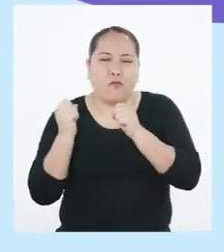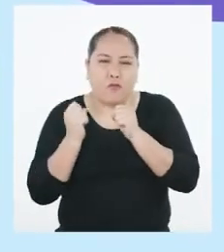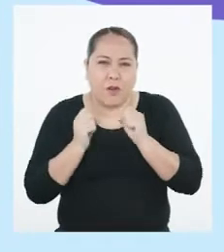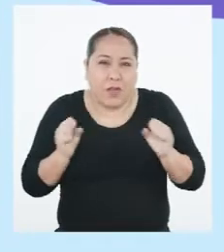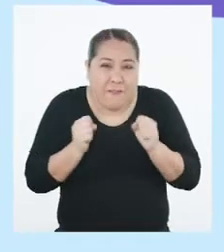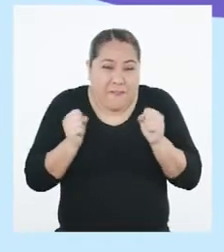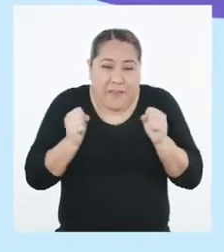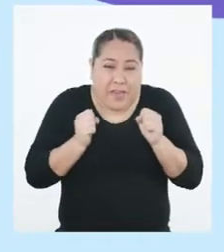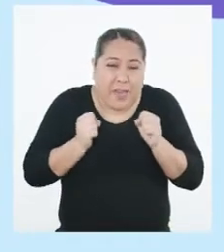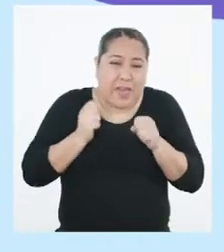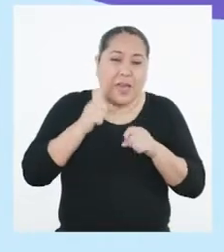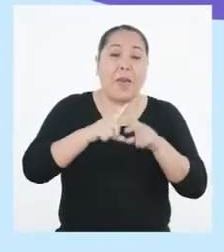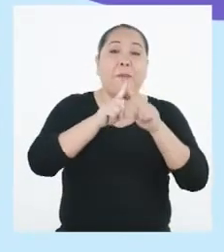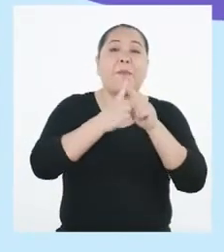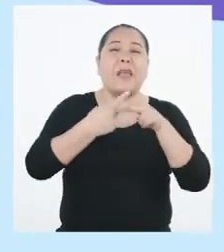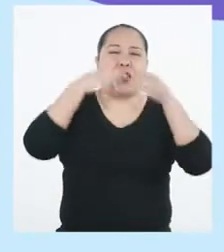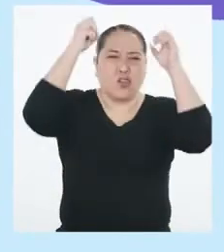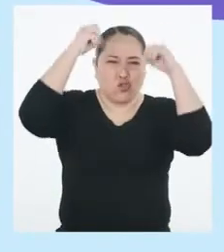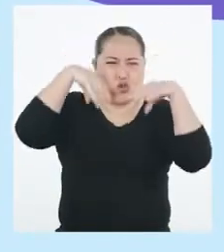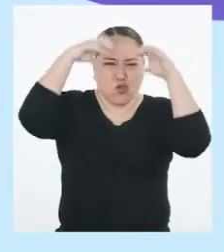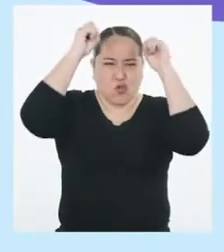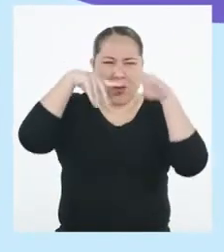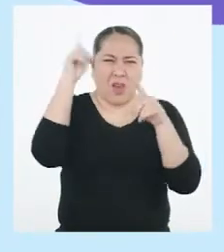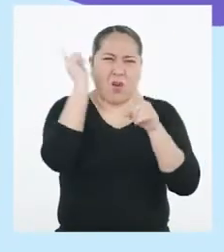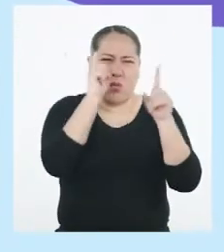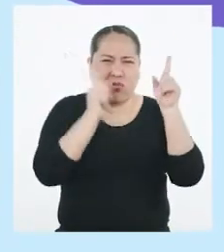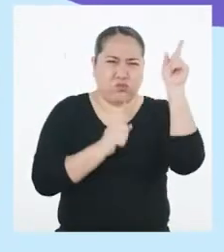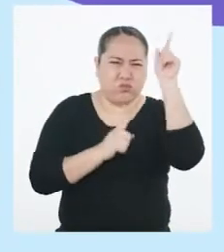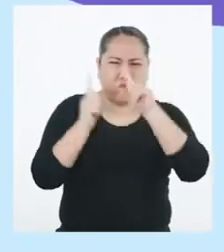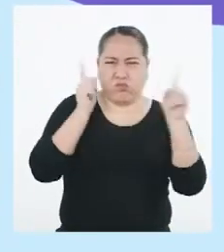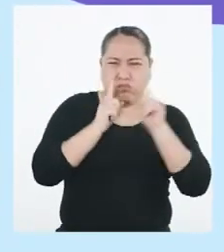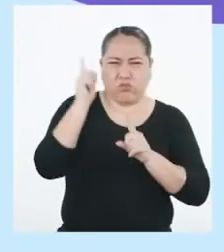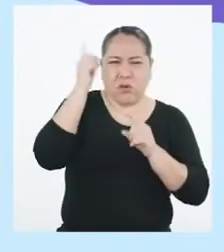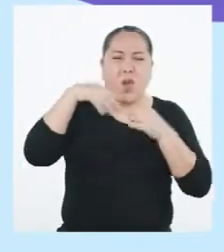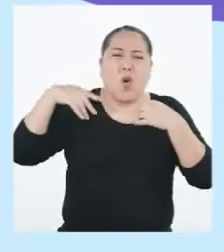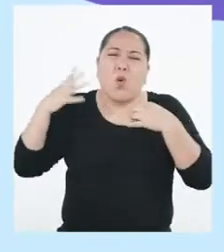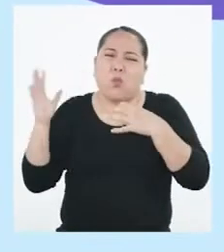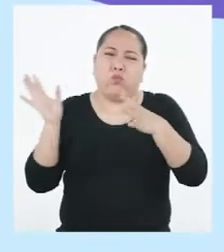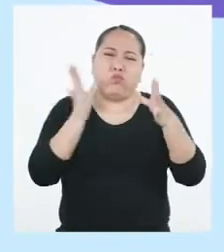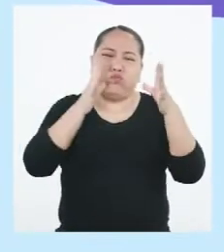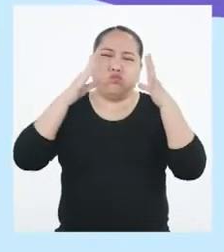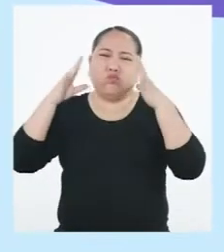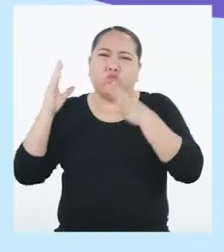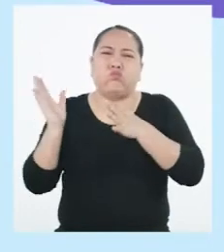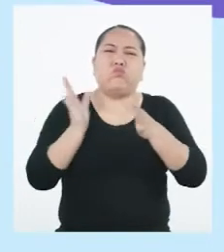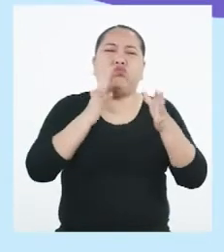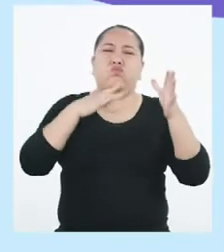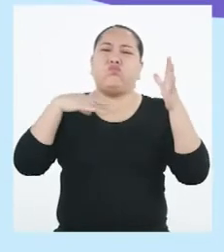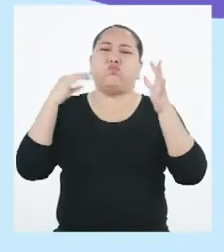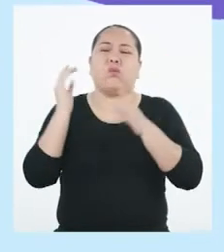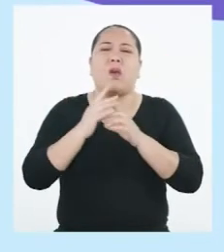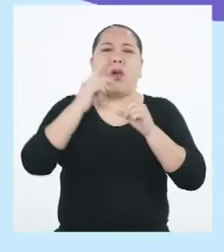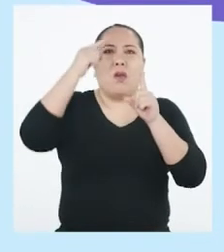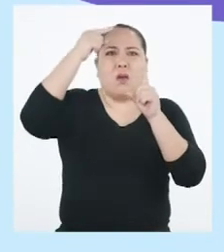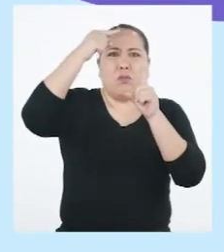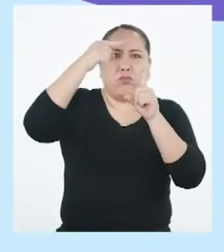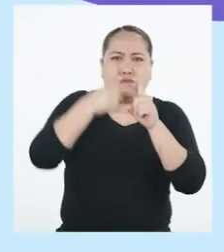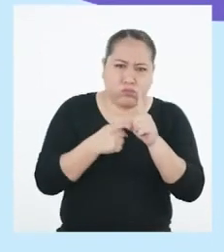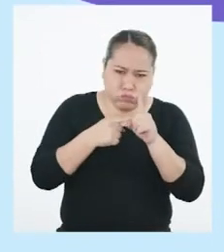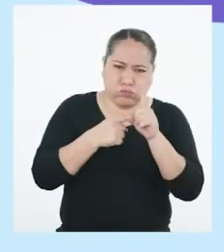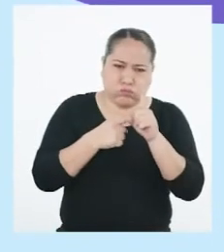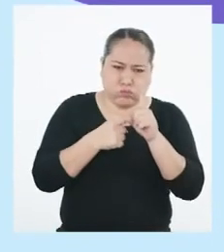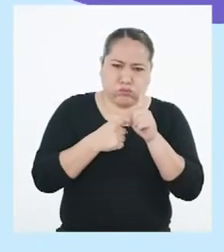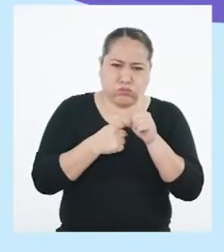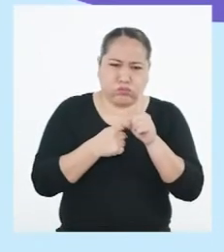friaje generalmente inicia con lluvias, tormentas eléctricas y ráfagas de viento. Posteriormente ocasiona caídas bruscas de la